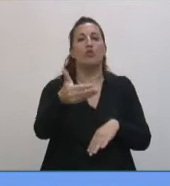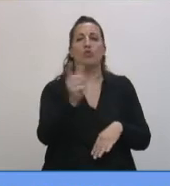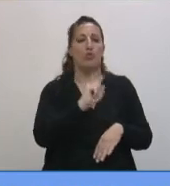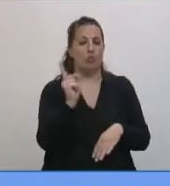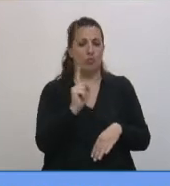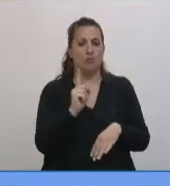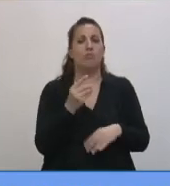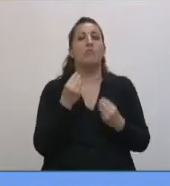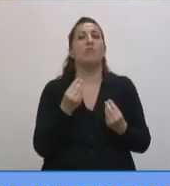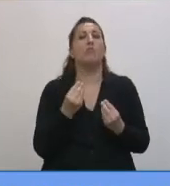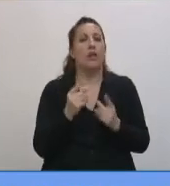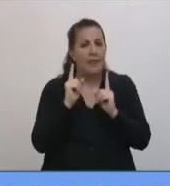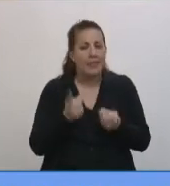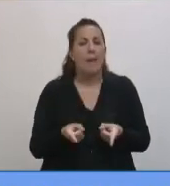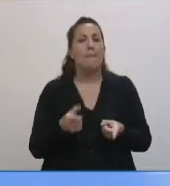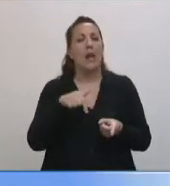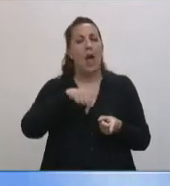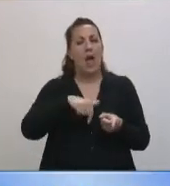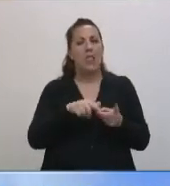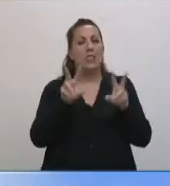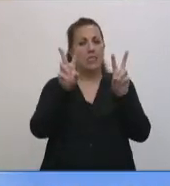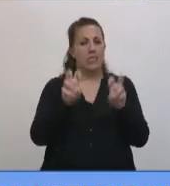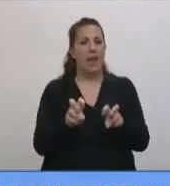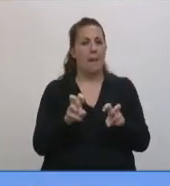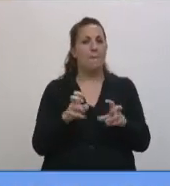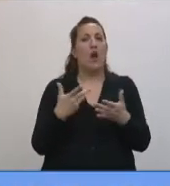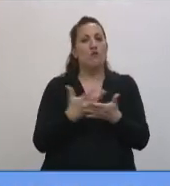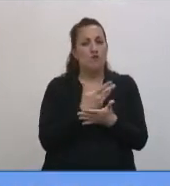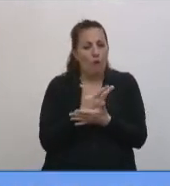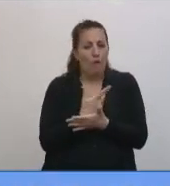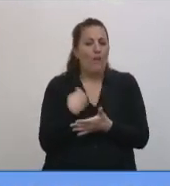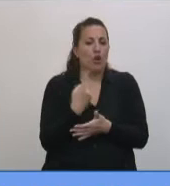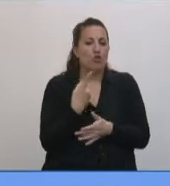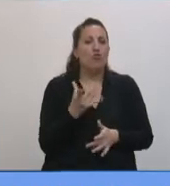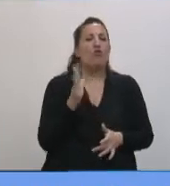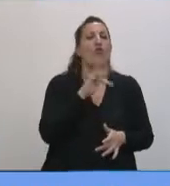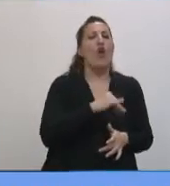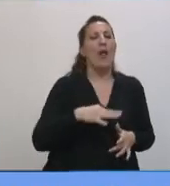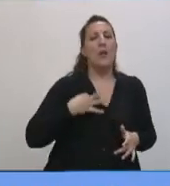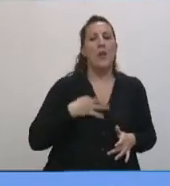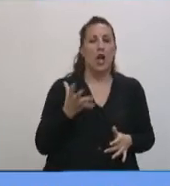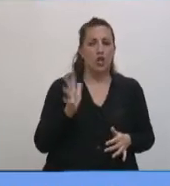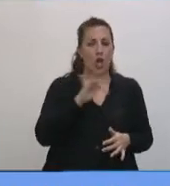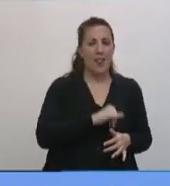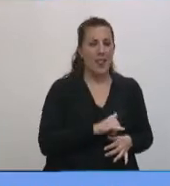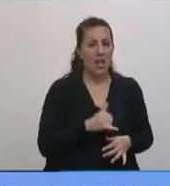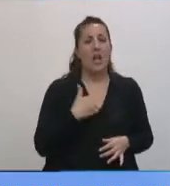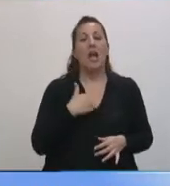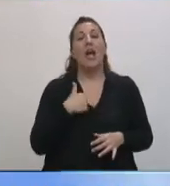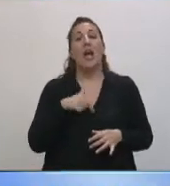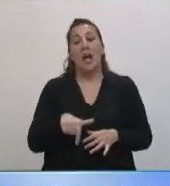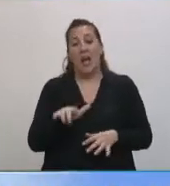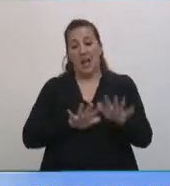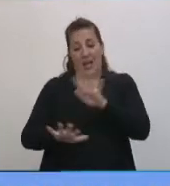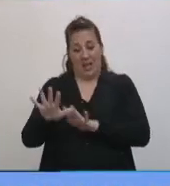o se constituye en un tema que afecta a nuestra vida diaria. Y yo también quiero decirle que en el desarrollo de nuestro proyecto